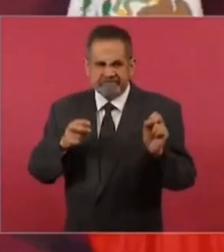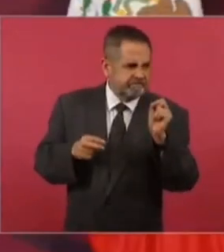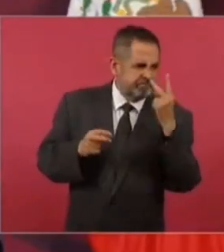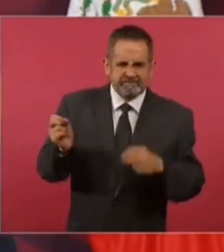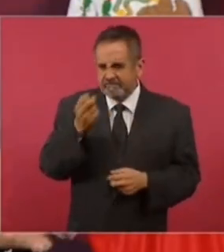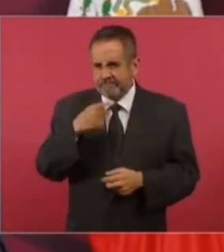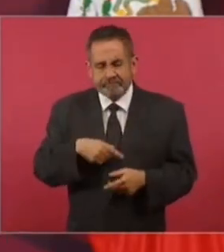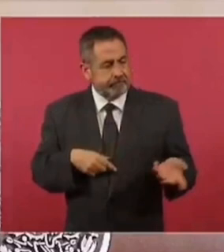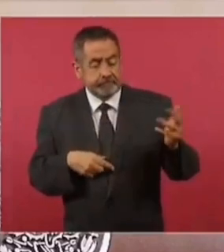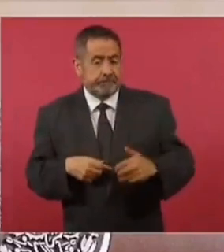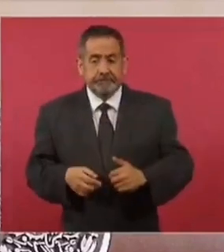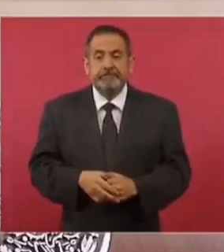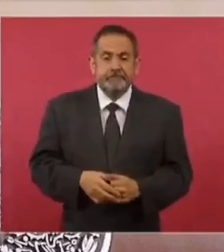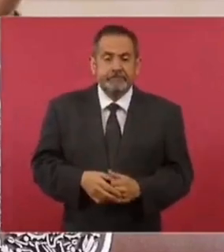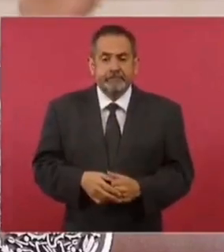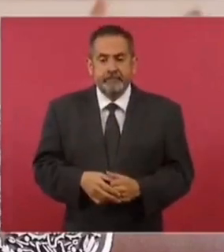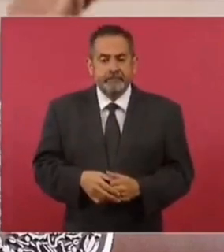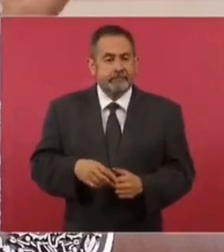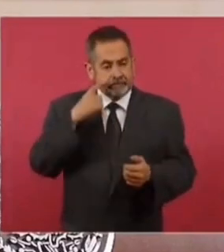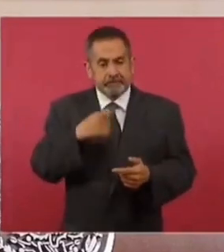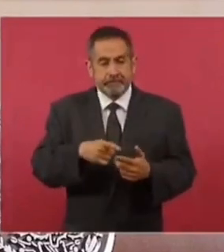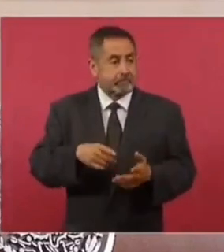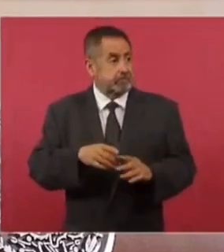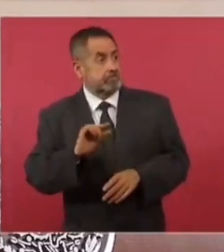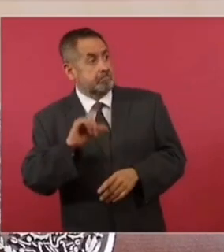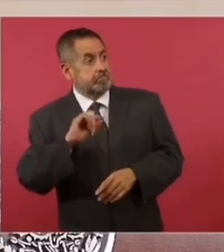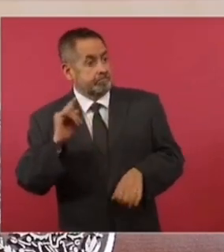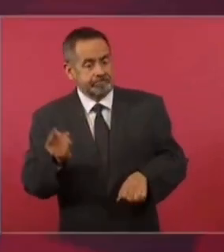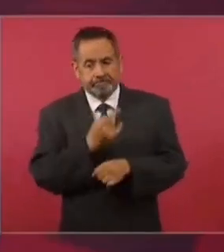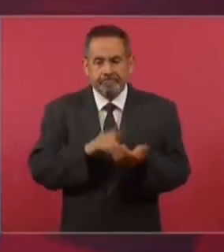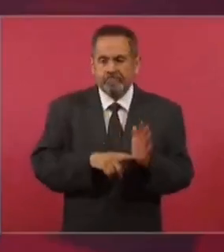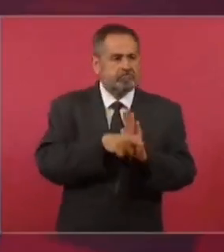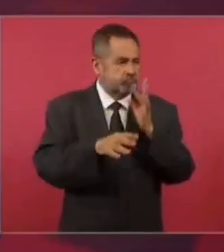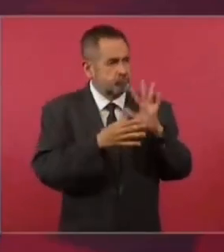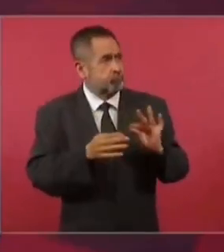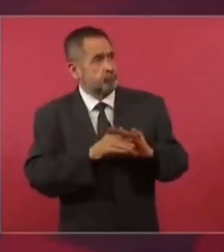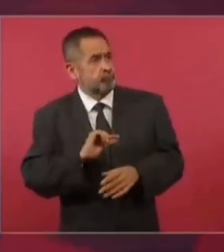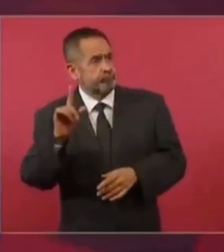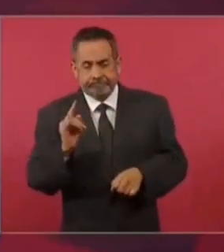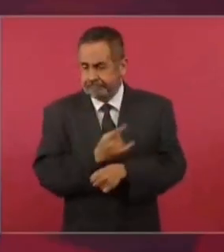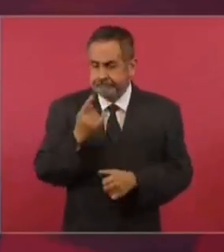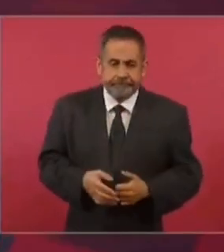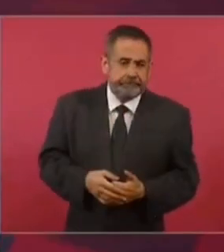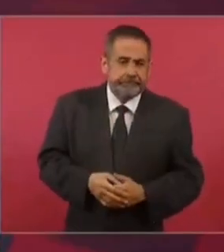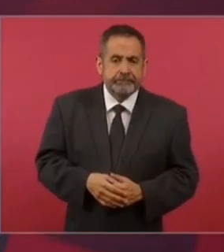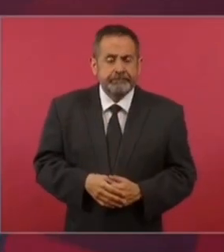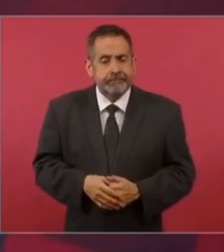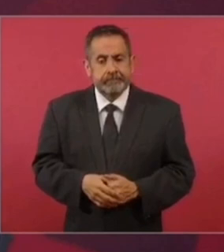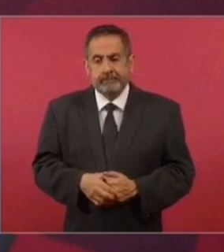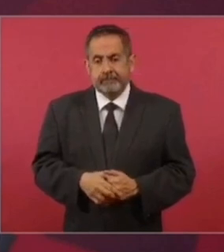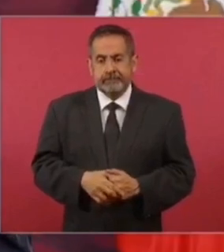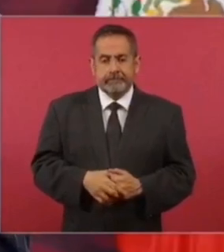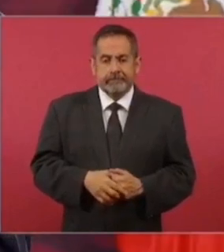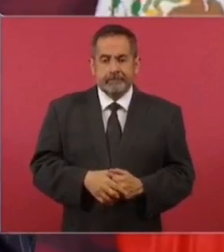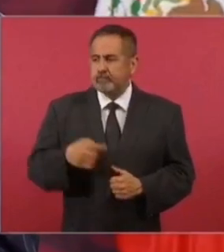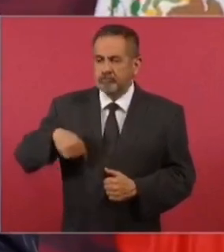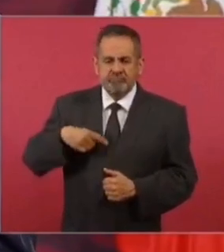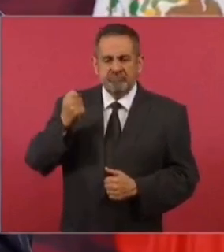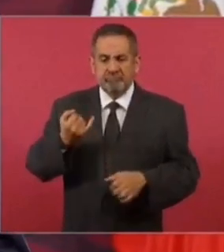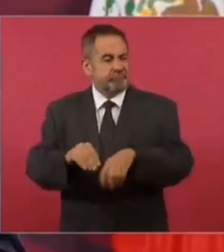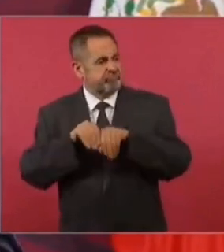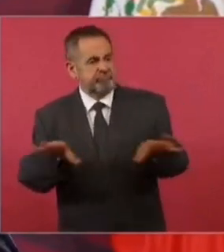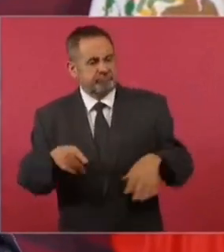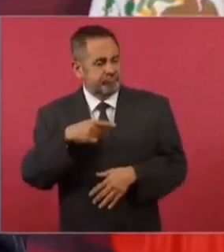nueva. Imagínense, las grandes figuras, el periodismo, el que demos a conocer,